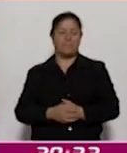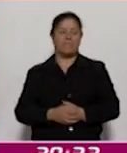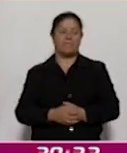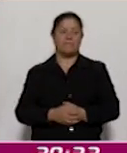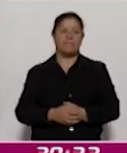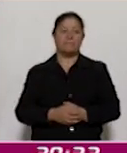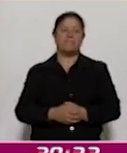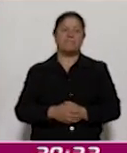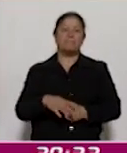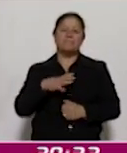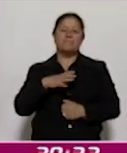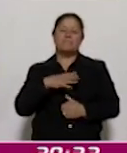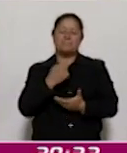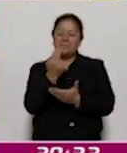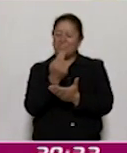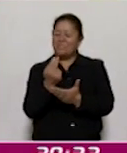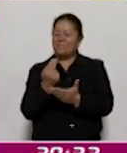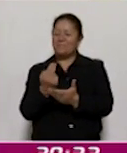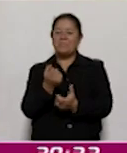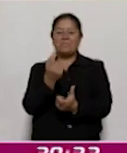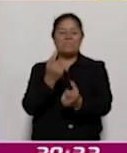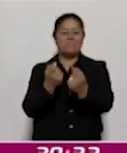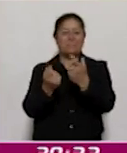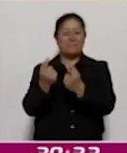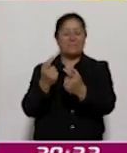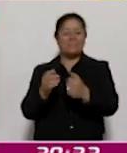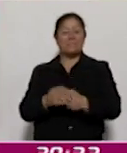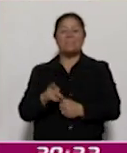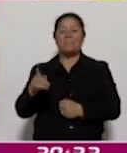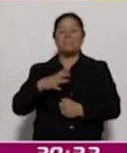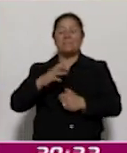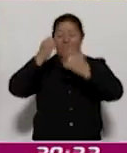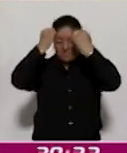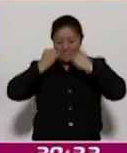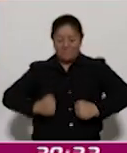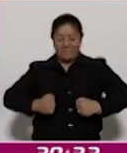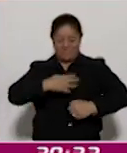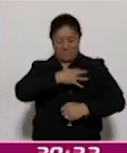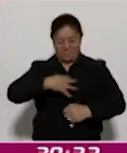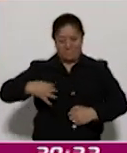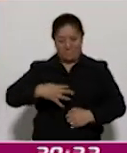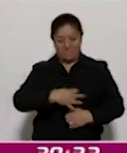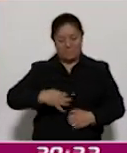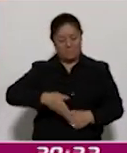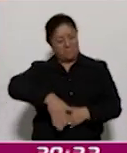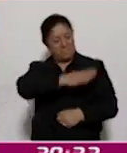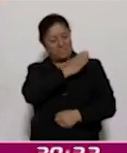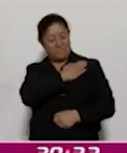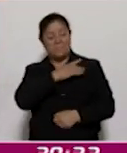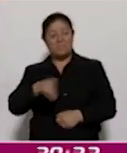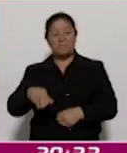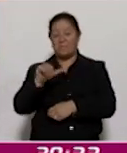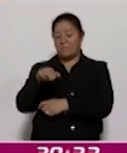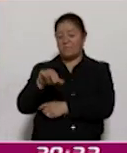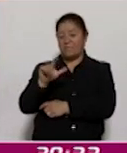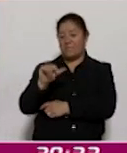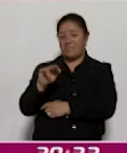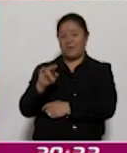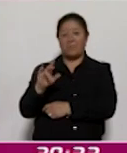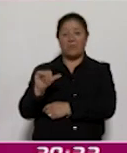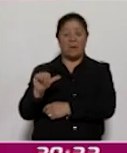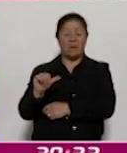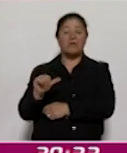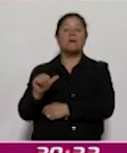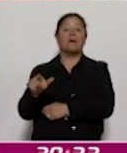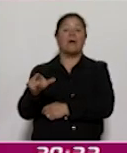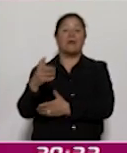uno que otro dibujito. Con una pieza de zarape de saltillo, la artesana Ana Laura Hernández Varela conquistó al jurado y